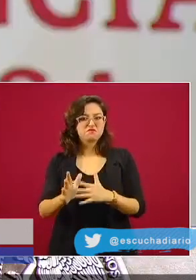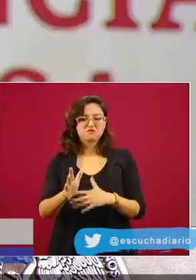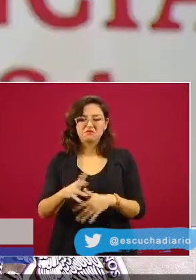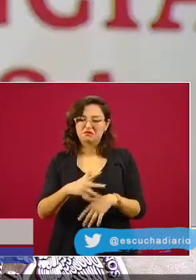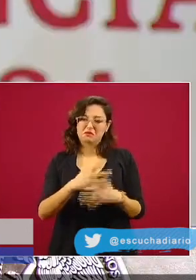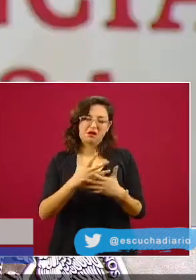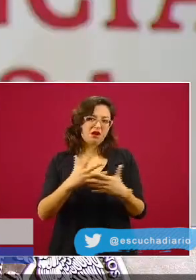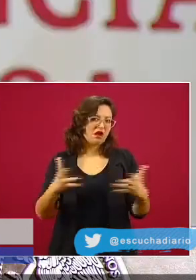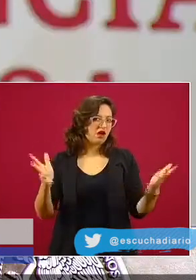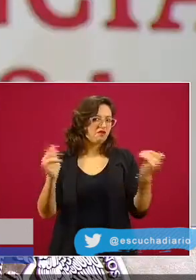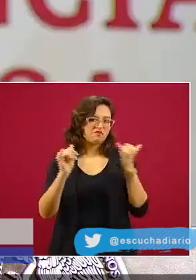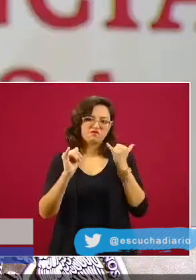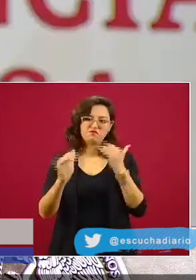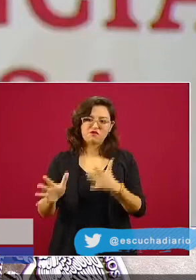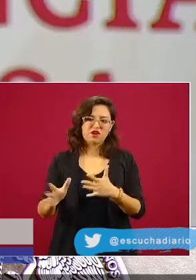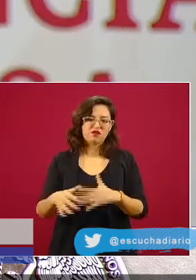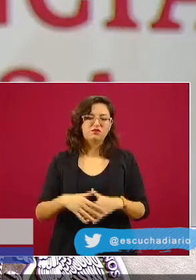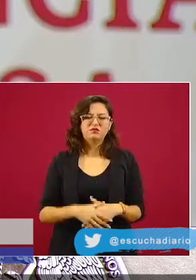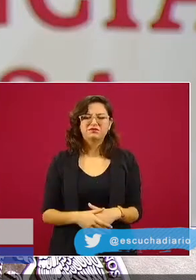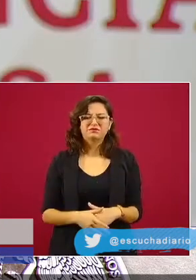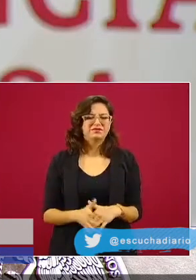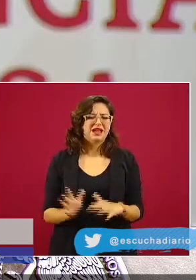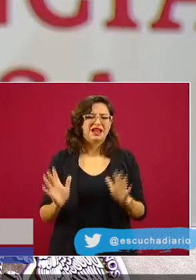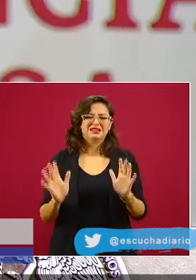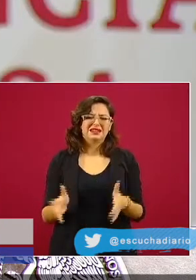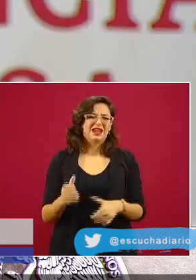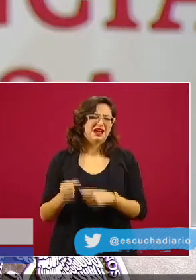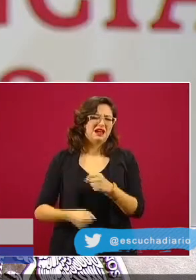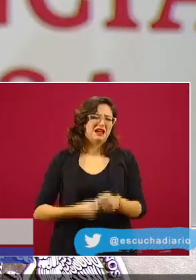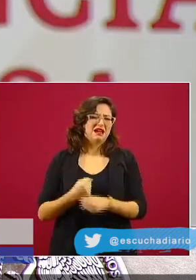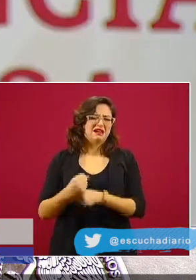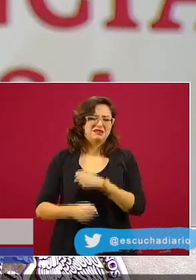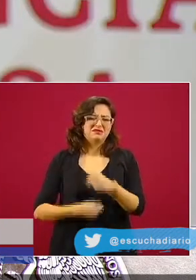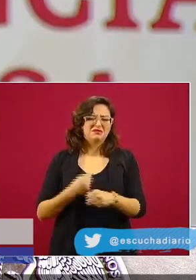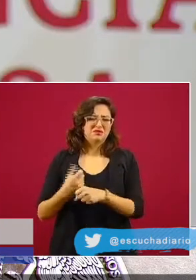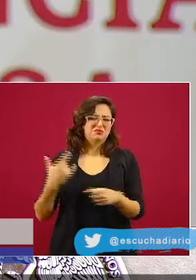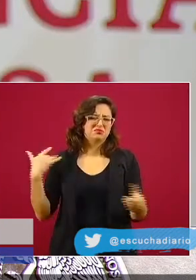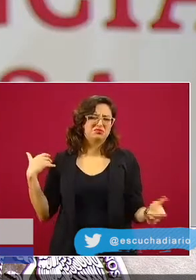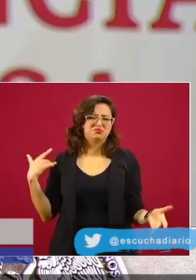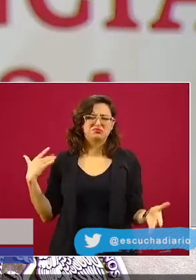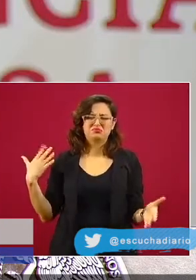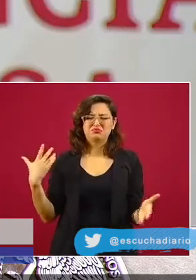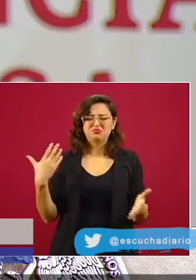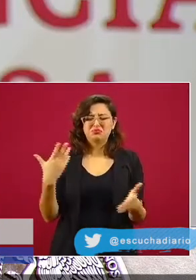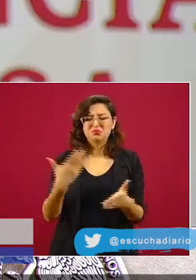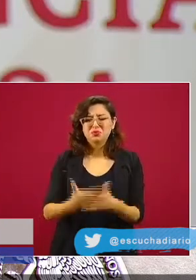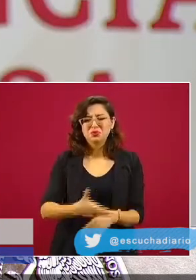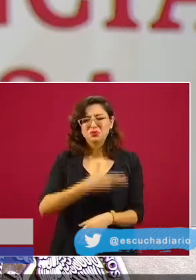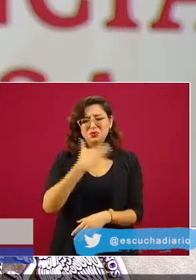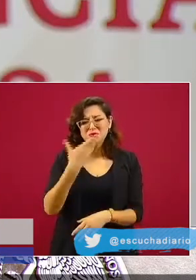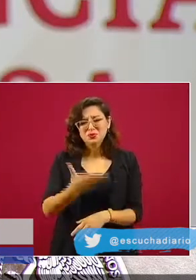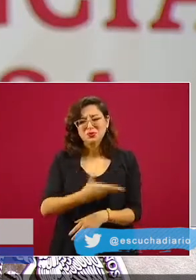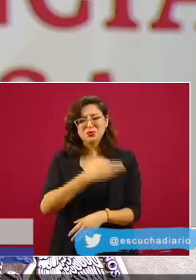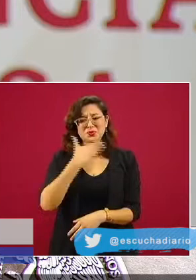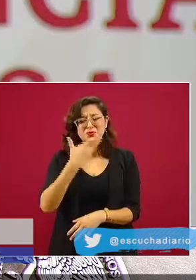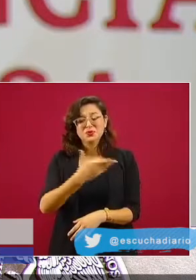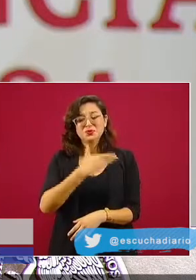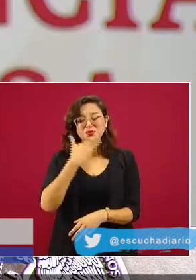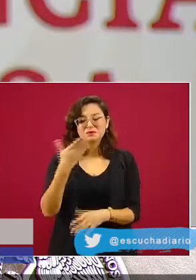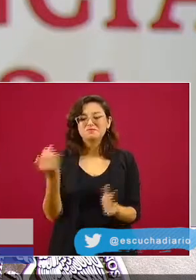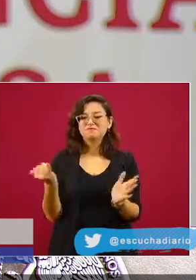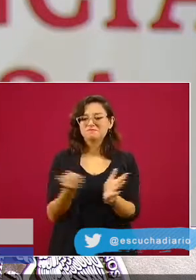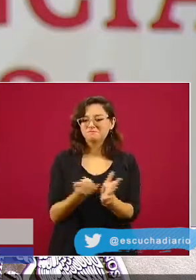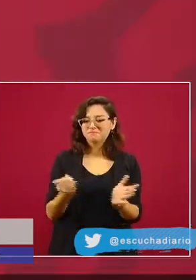políticas hechos que son lamentables y el gobierno federal actuar en consecuencia aprovecha esta situación para subrayar que en las